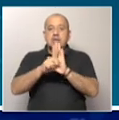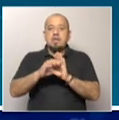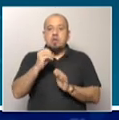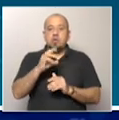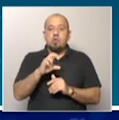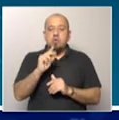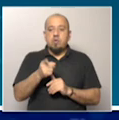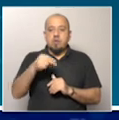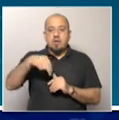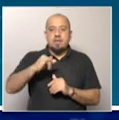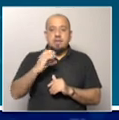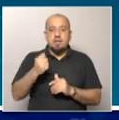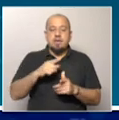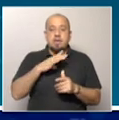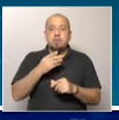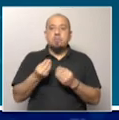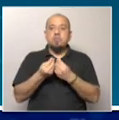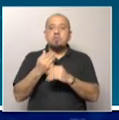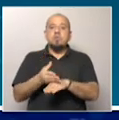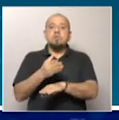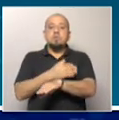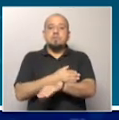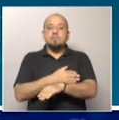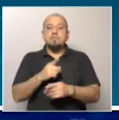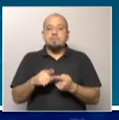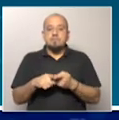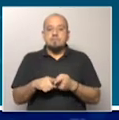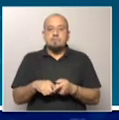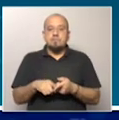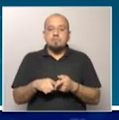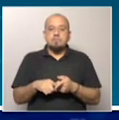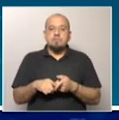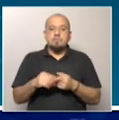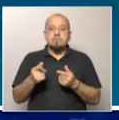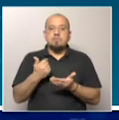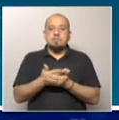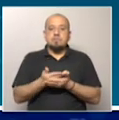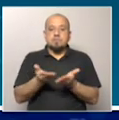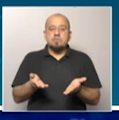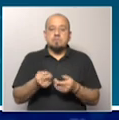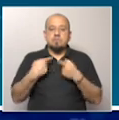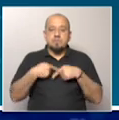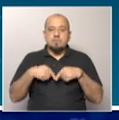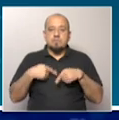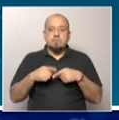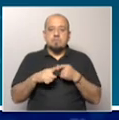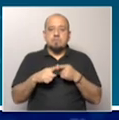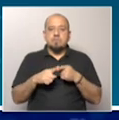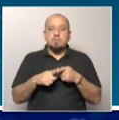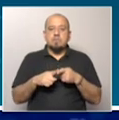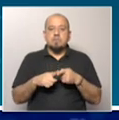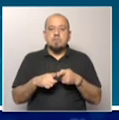clara. Y además porque hay muchos antecedentes de recursos de inconstitucionalidad presentados por las Intendencias frente